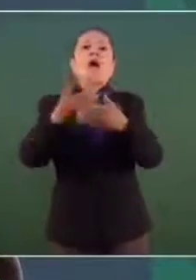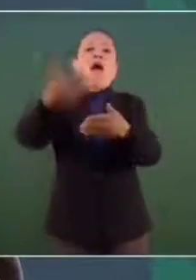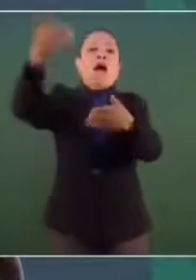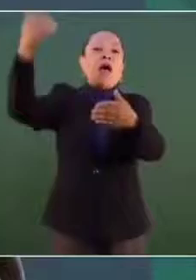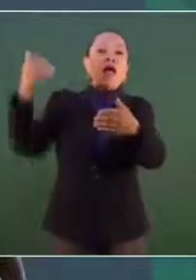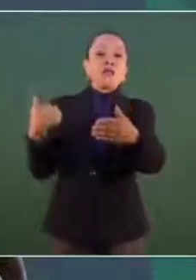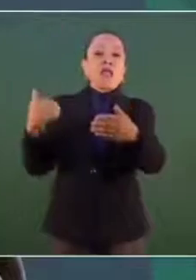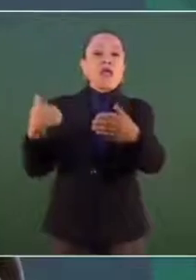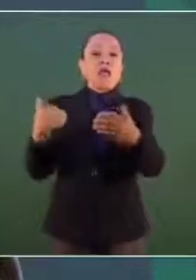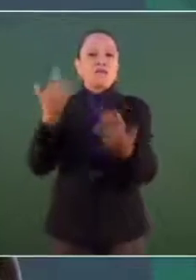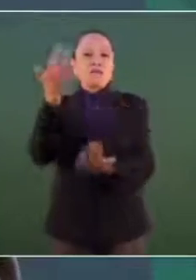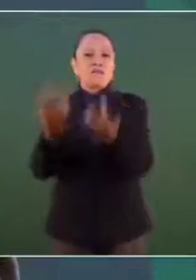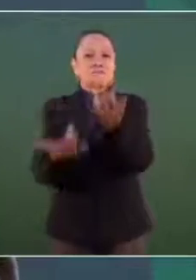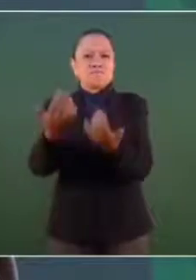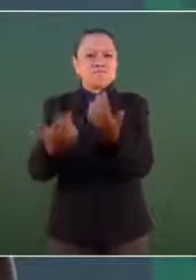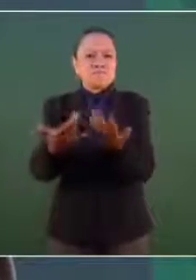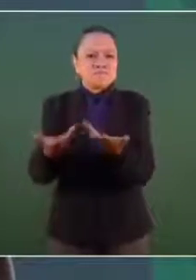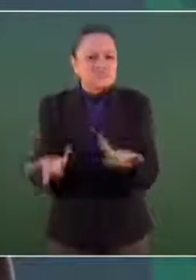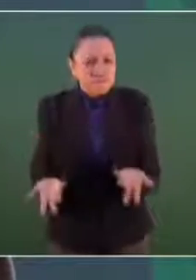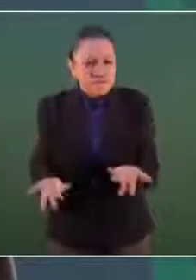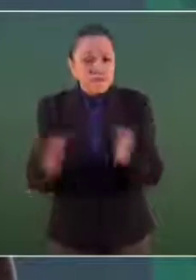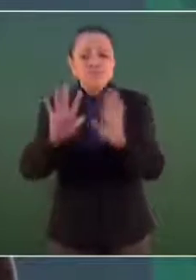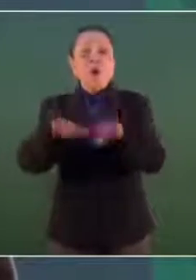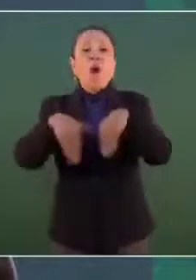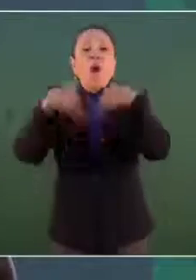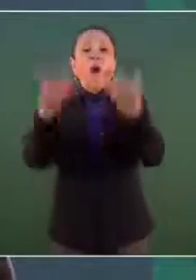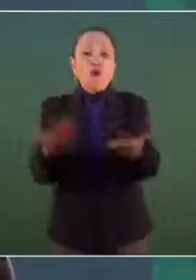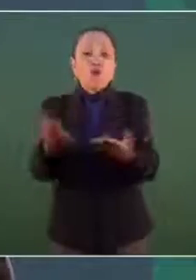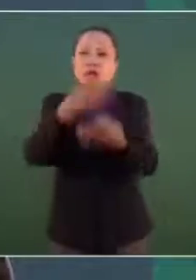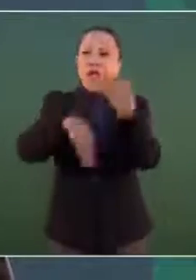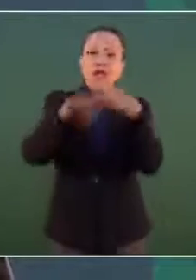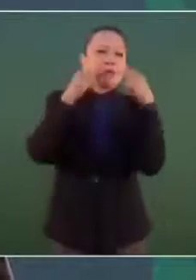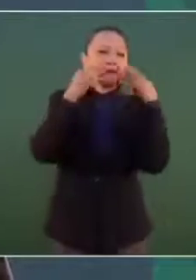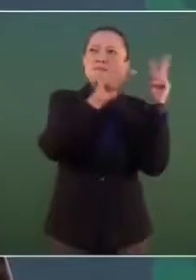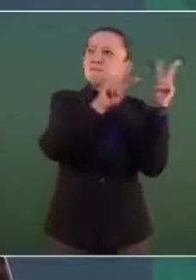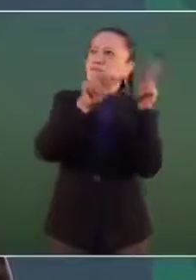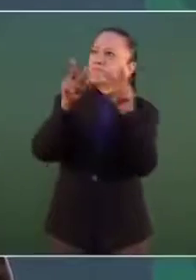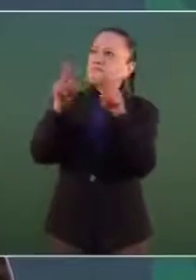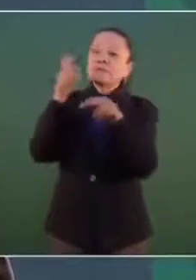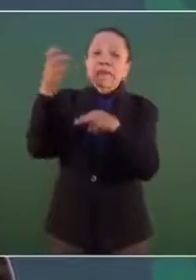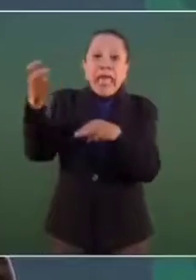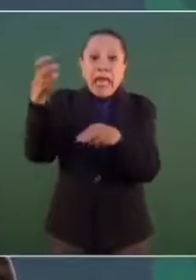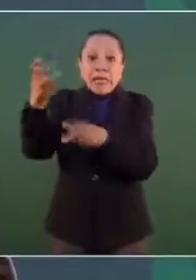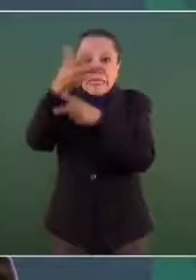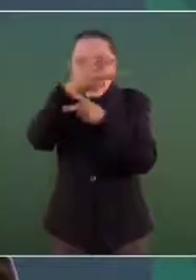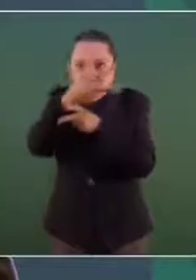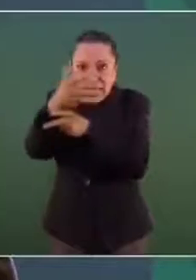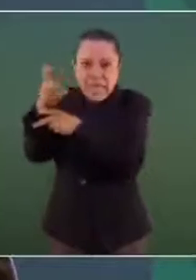y en la parte de enfrente es donde están las cámaras,